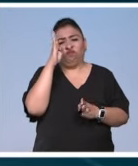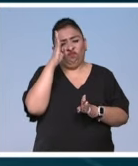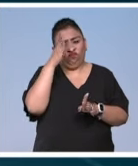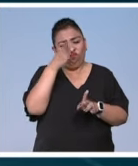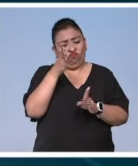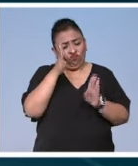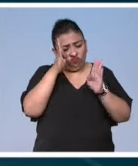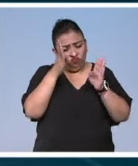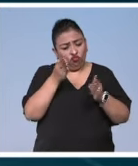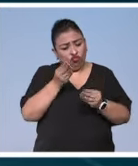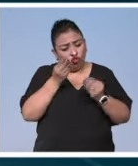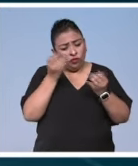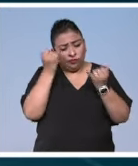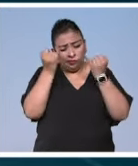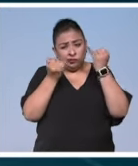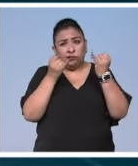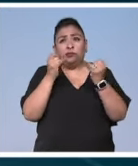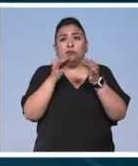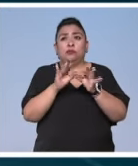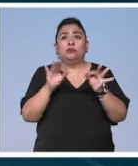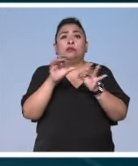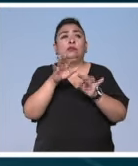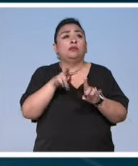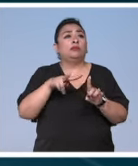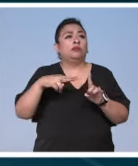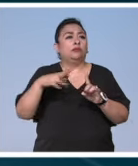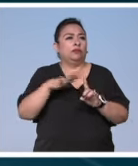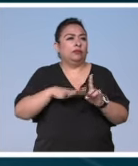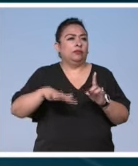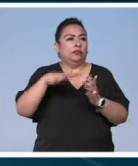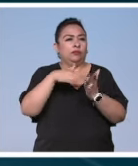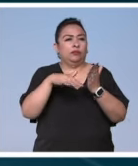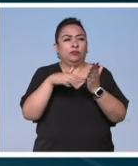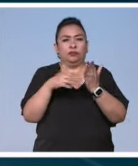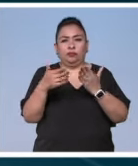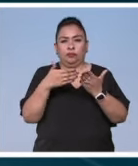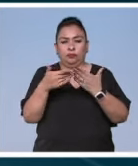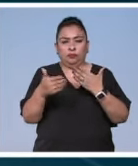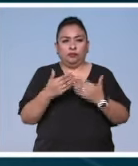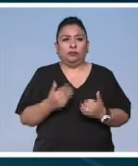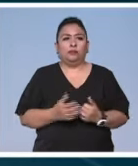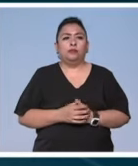creatividad y aportaciones significativas al panorama literario contemporáneo.